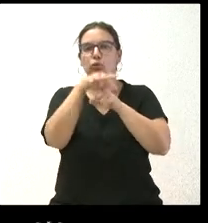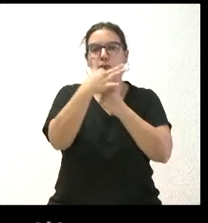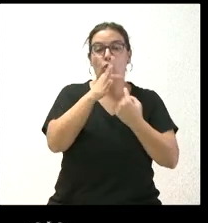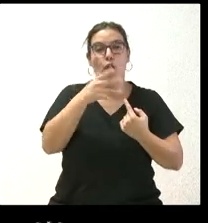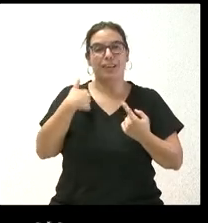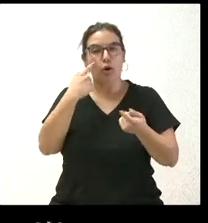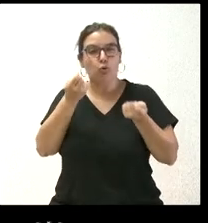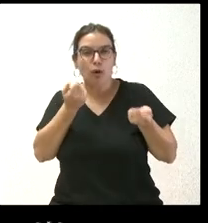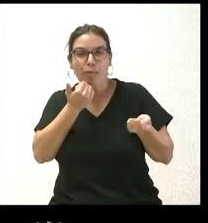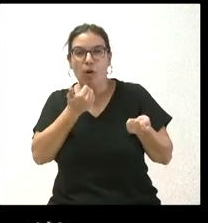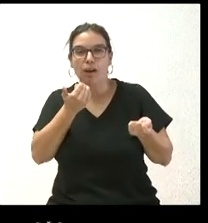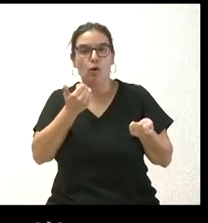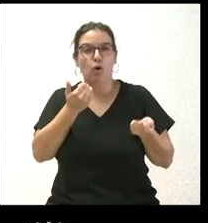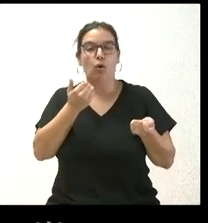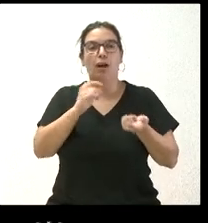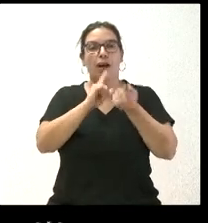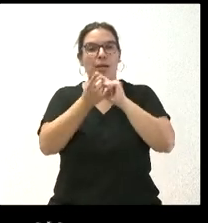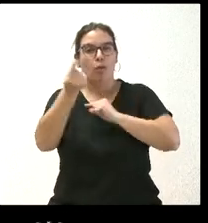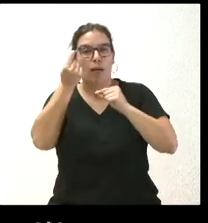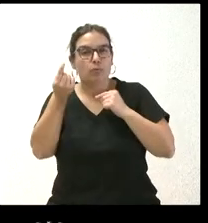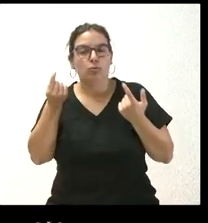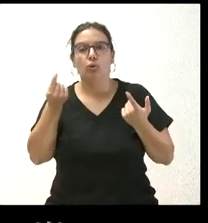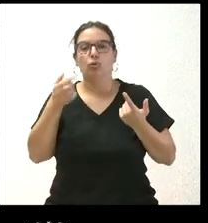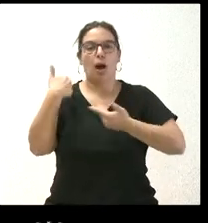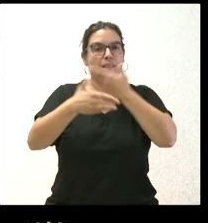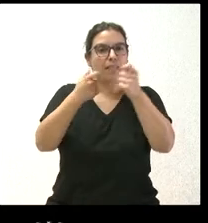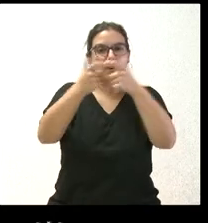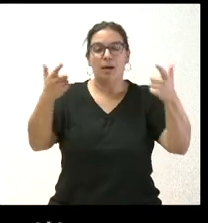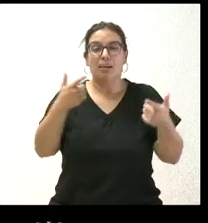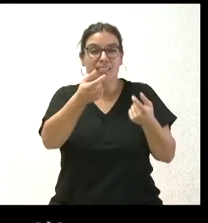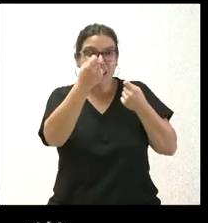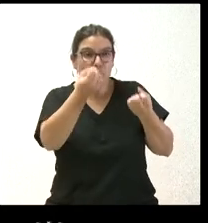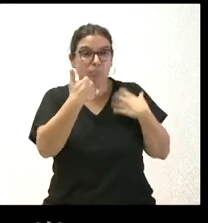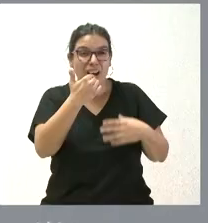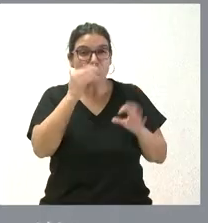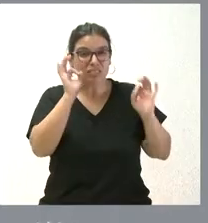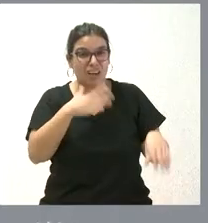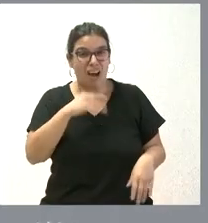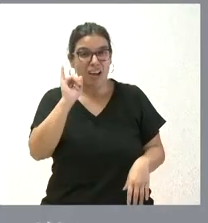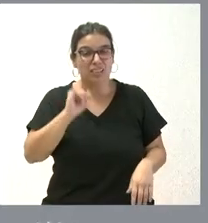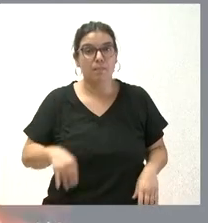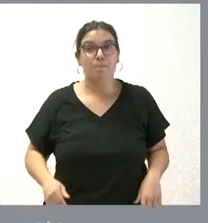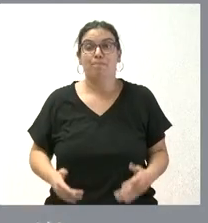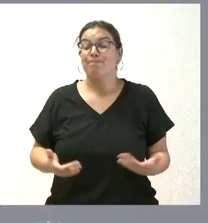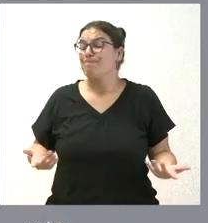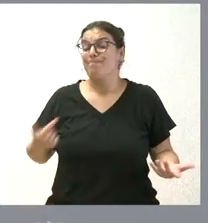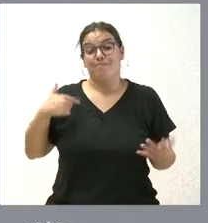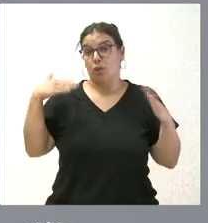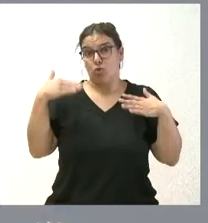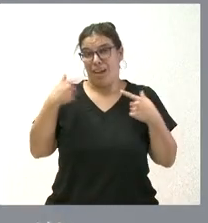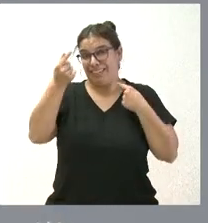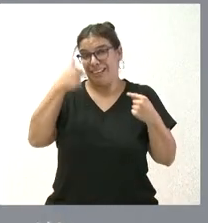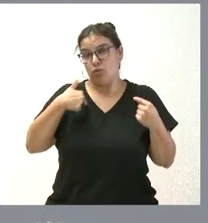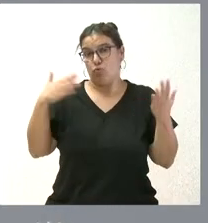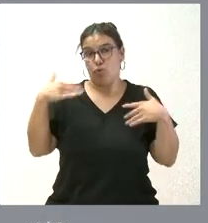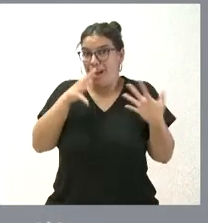contenida, de si sigue el avance. No se nos puede dar algún dato concreto. Pues no tengo el detalle